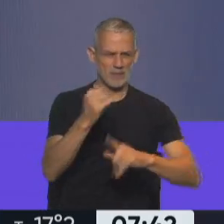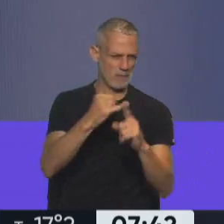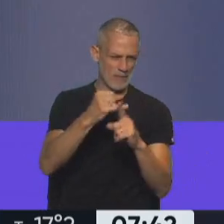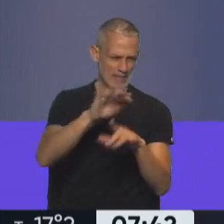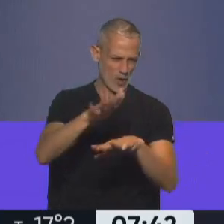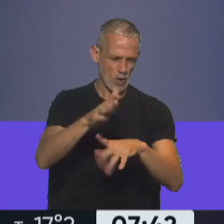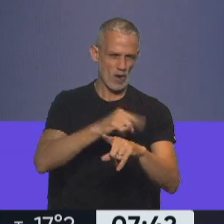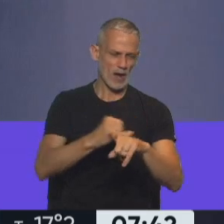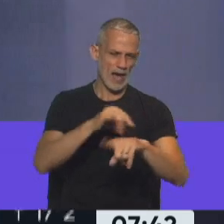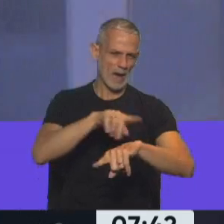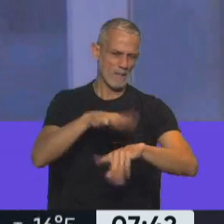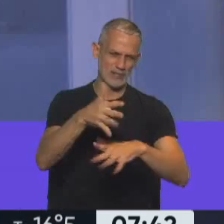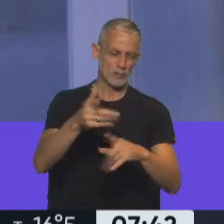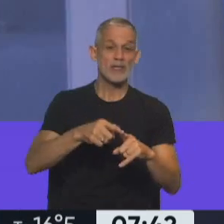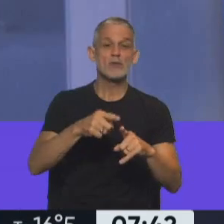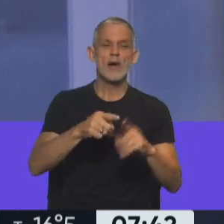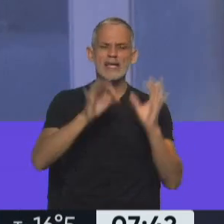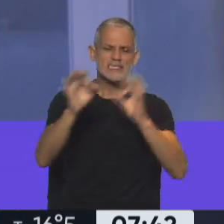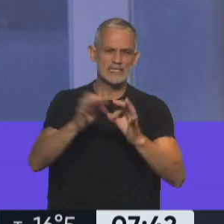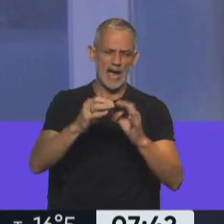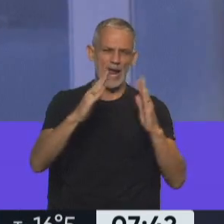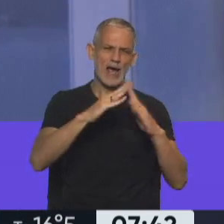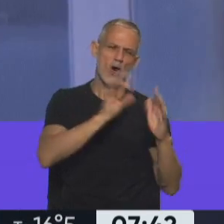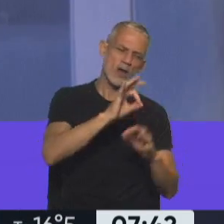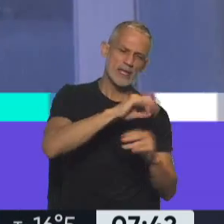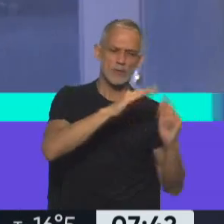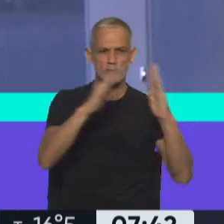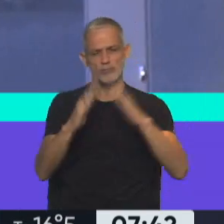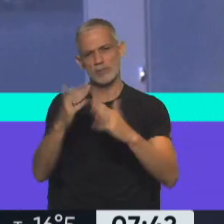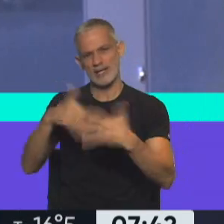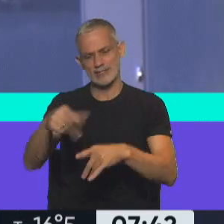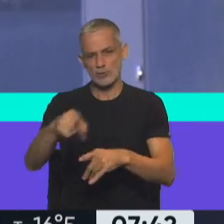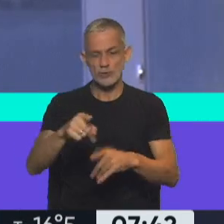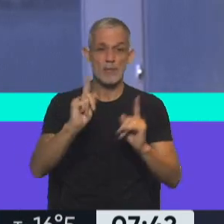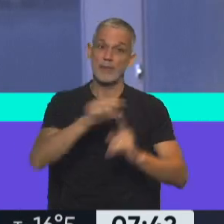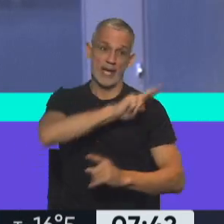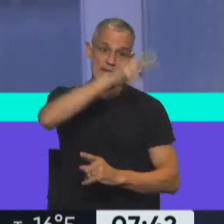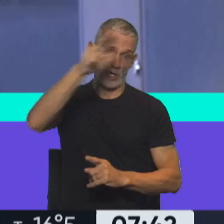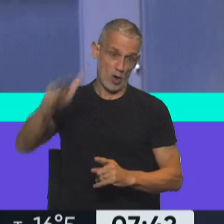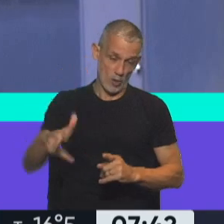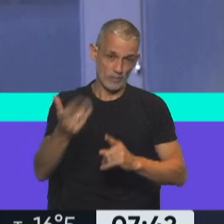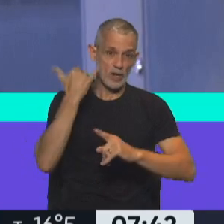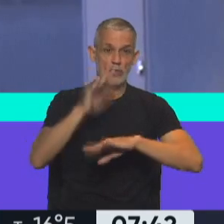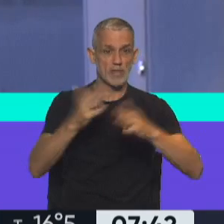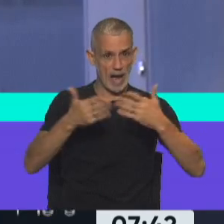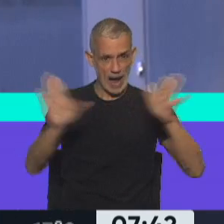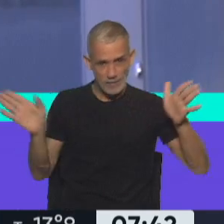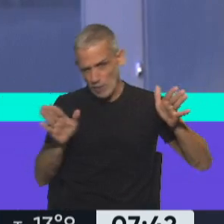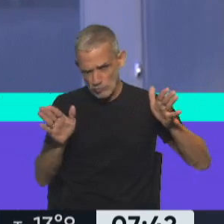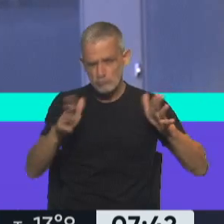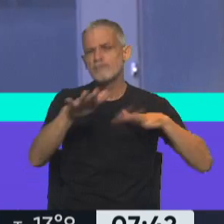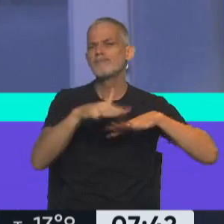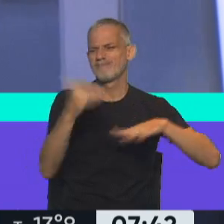hora, una hora aproximadamente, ya estará aquí, vendrá de Olivos a Casa Rosada, lo hará como siempre en helicóptero, el helipuerto ya está abierto, el movimiento